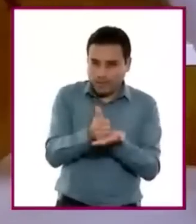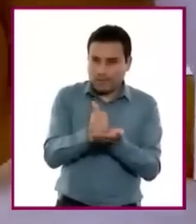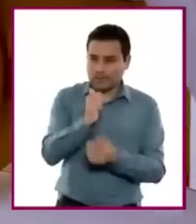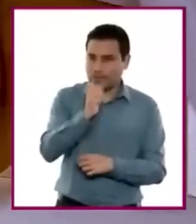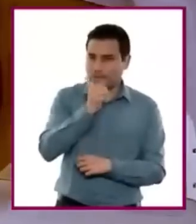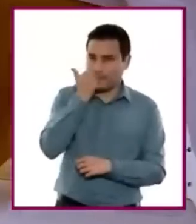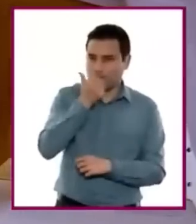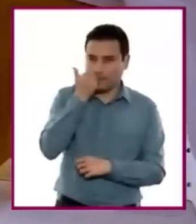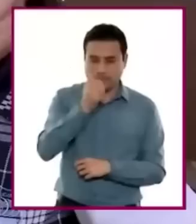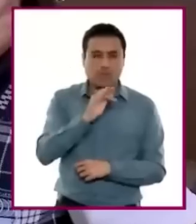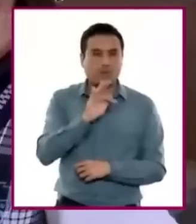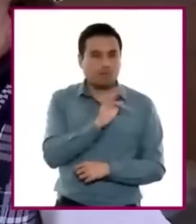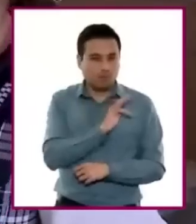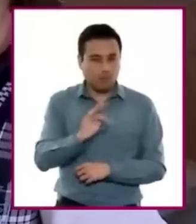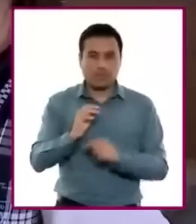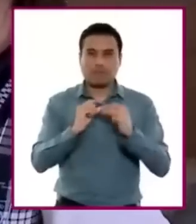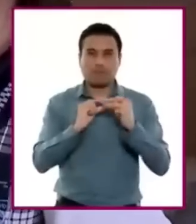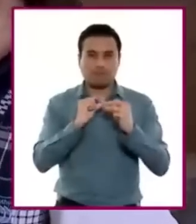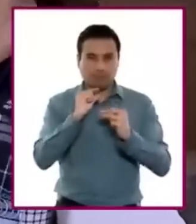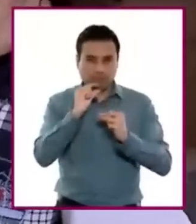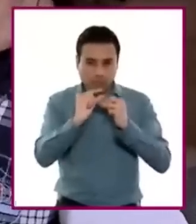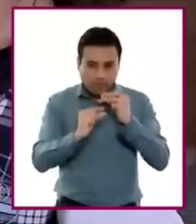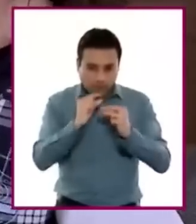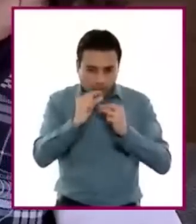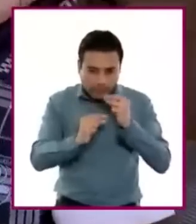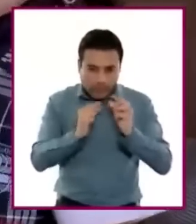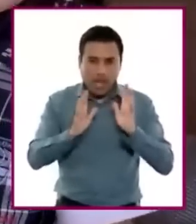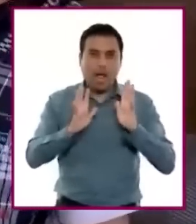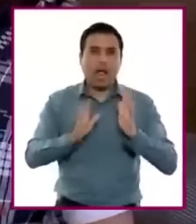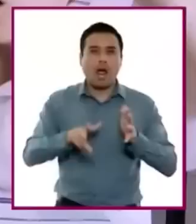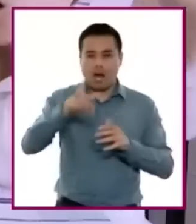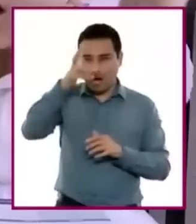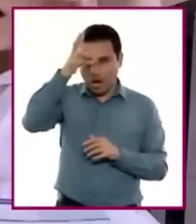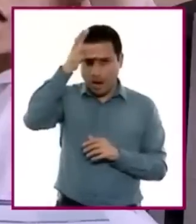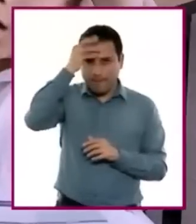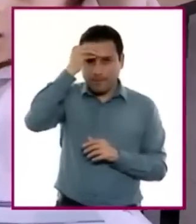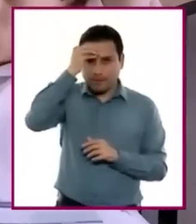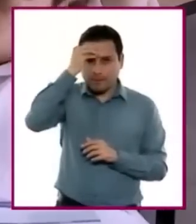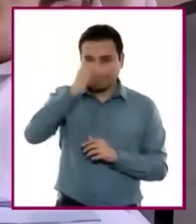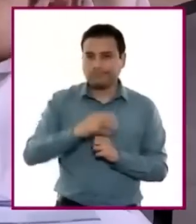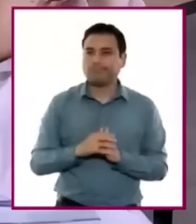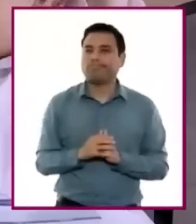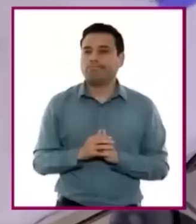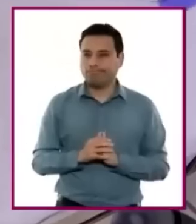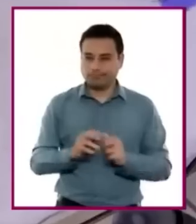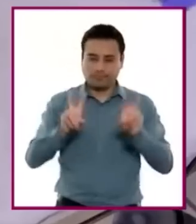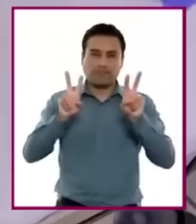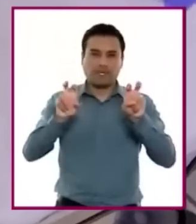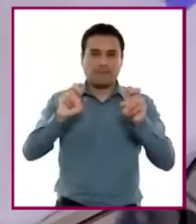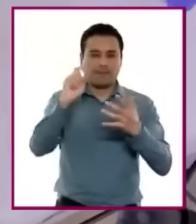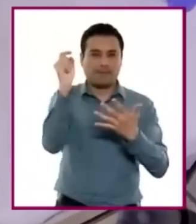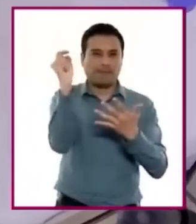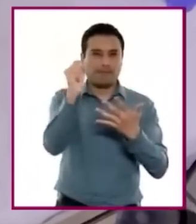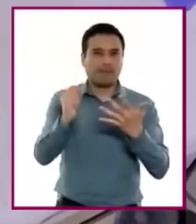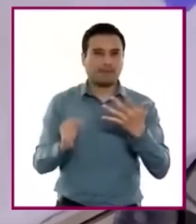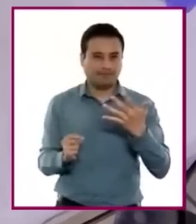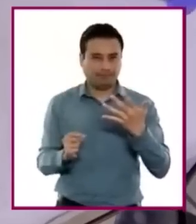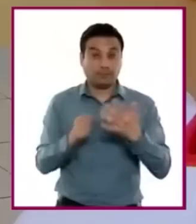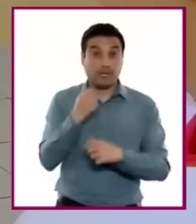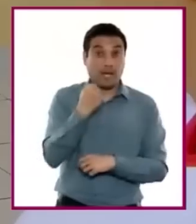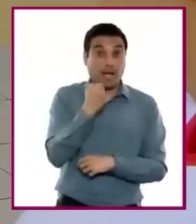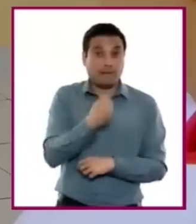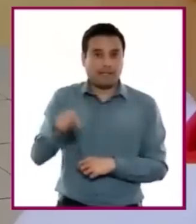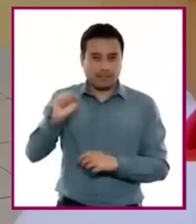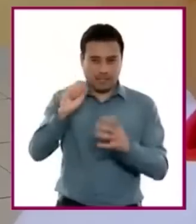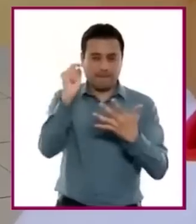y desarrolle de manera gradual, razonada, vivencial y consciente un conjunto de saberes, conocimientos y habilidades para que